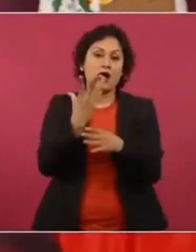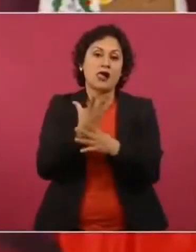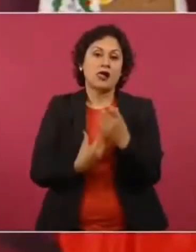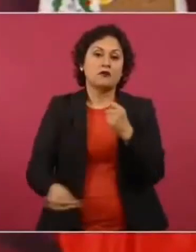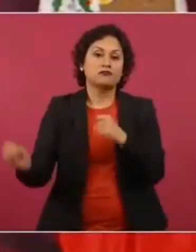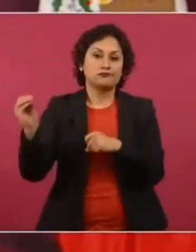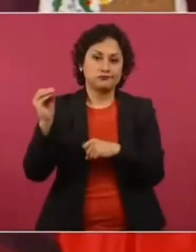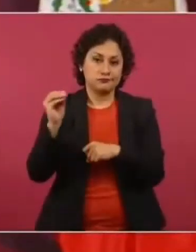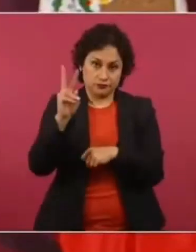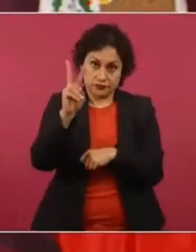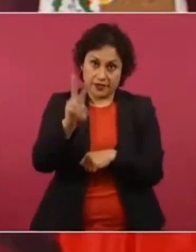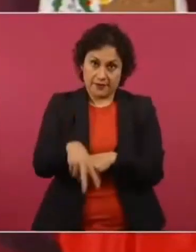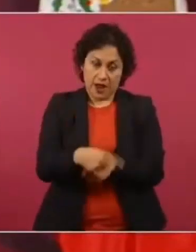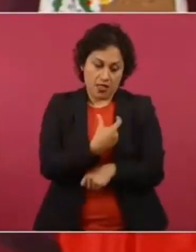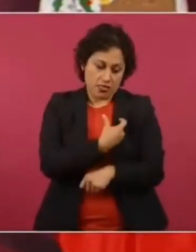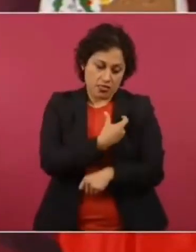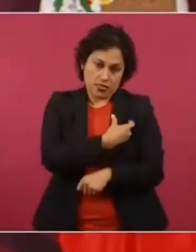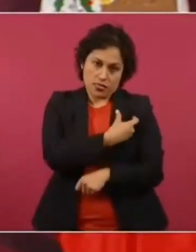grado.